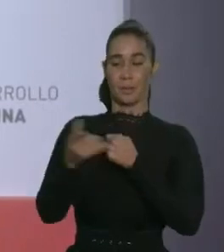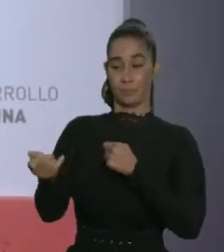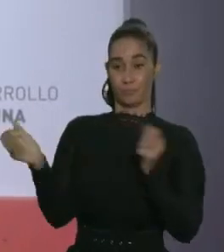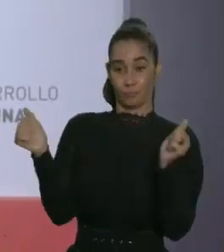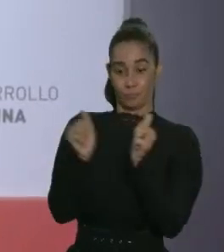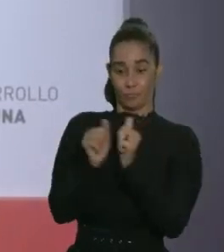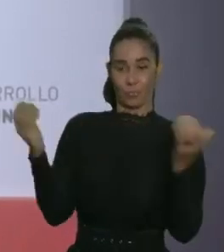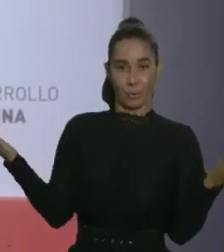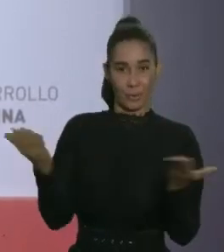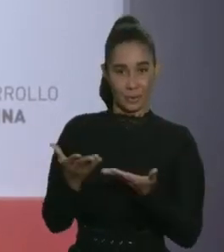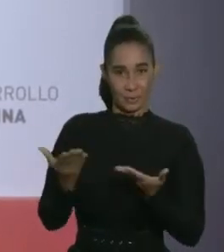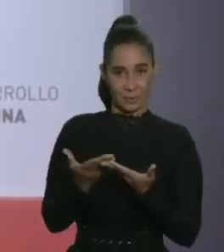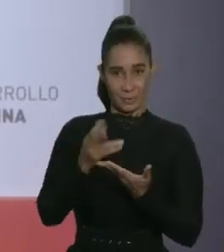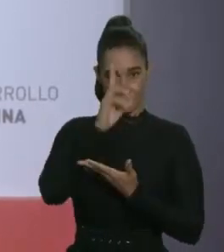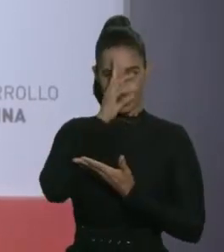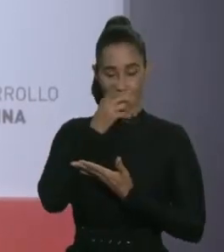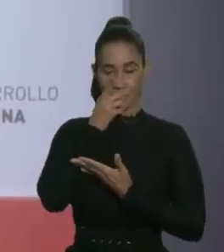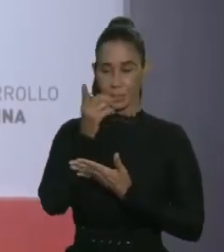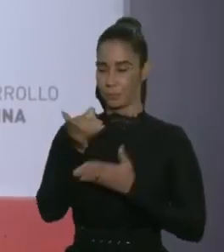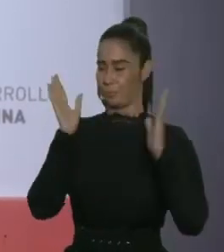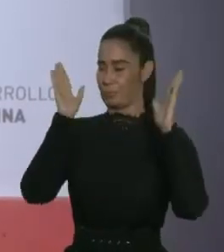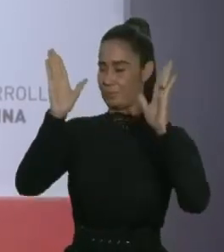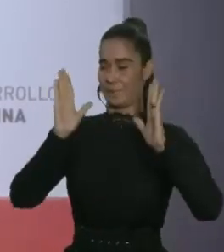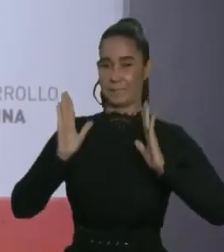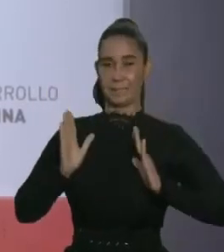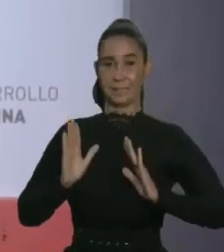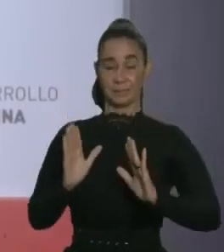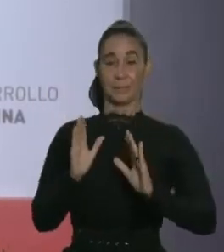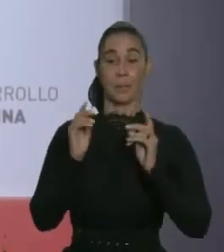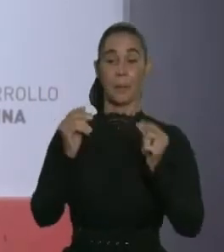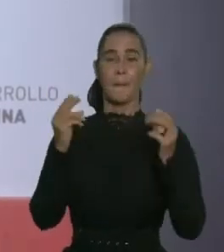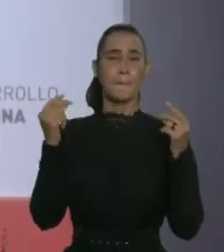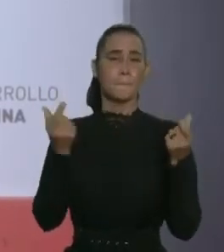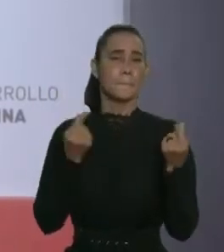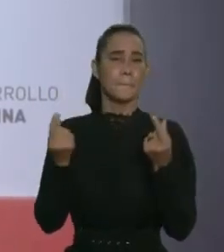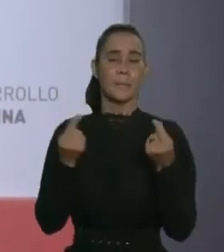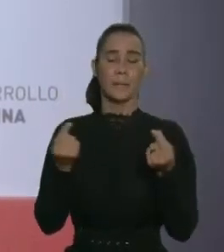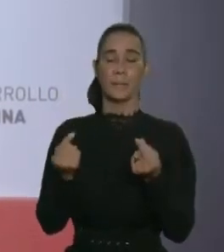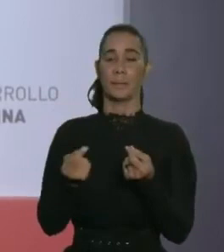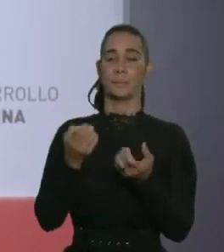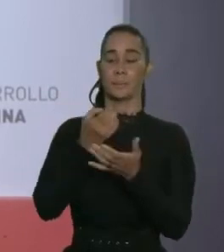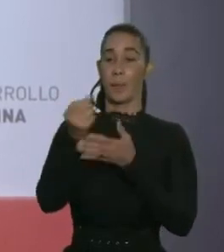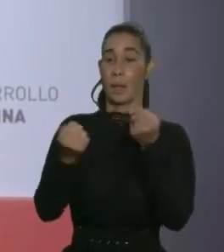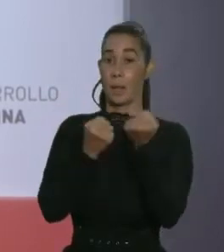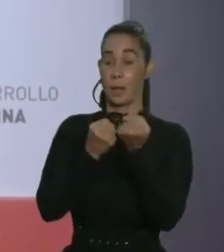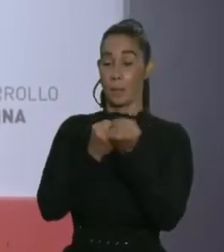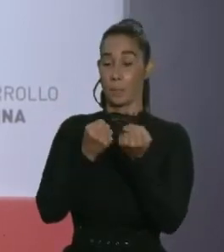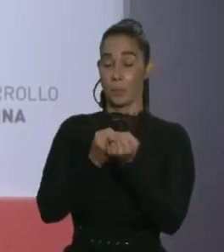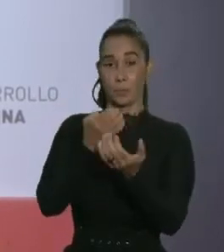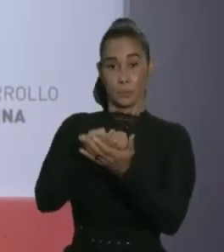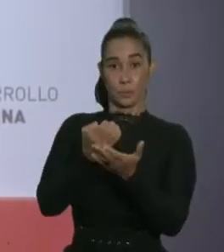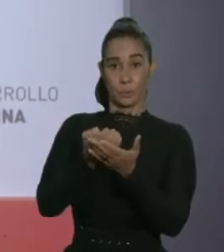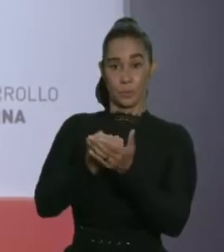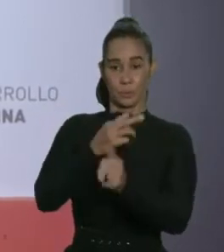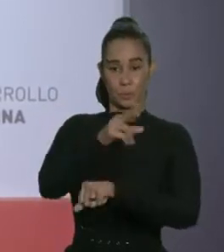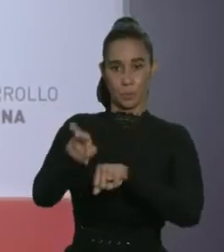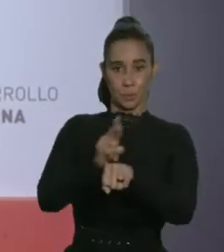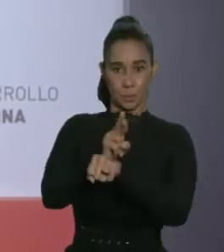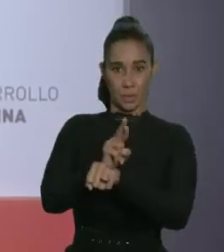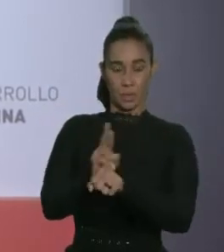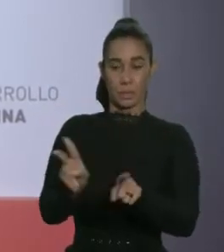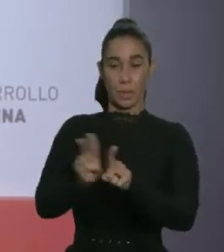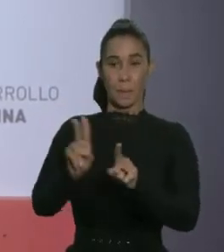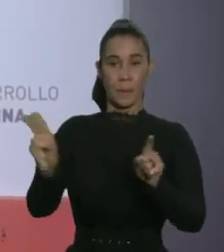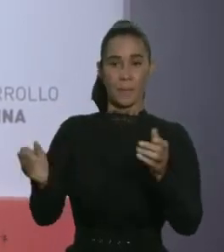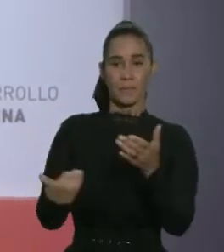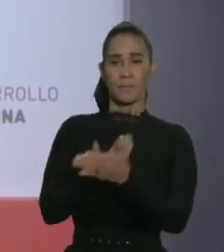constituye, sin lugar a dudas, una excelente plataforma para poner en acción la cooperación económica regional y con ello facilitar